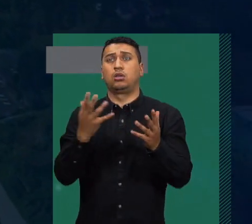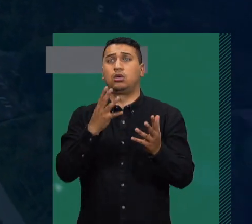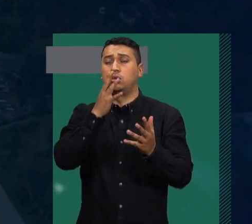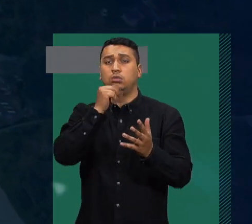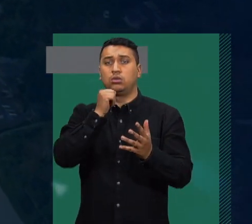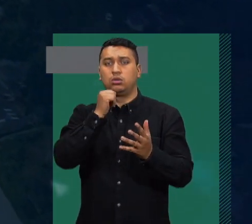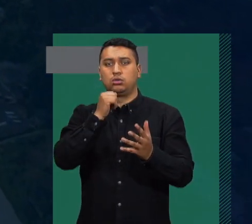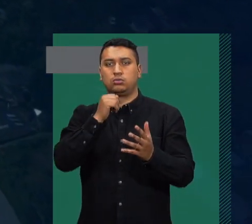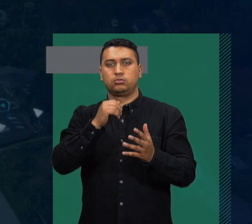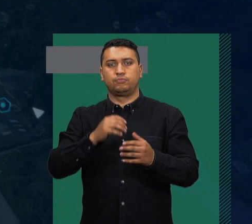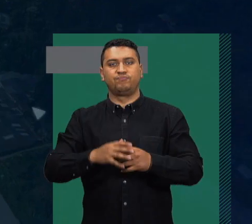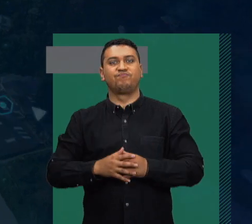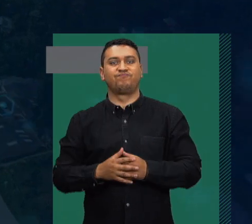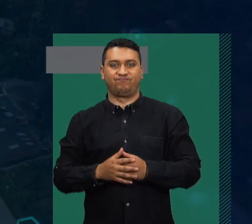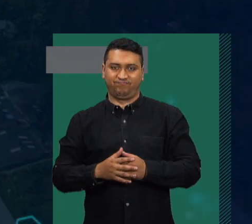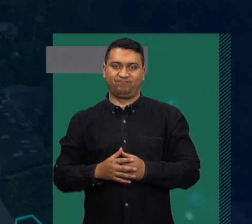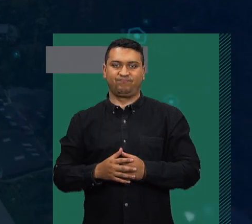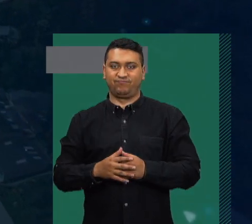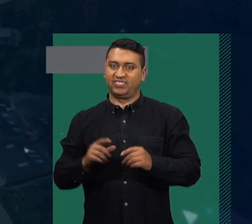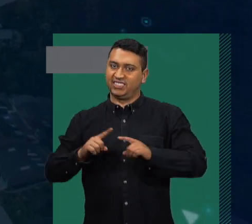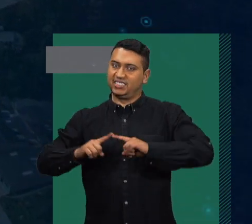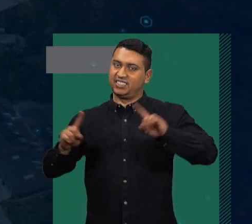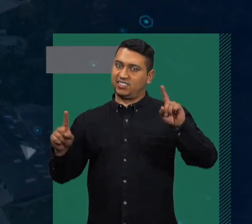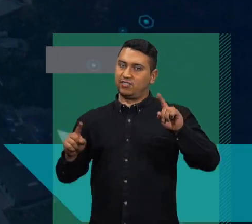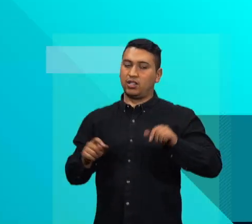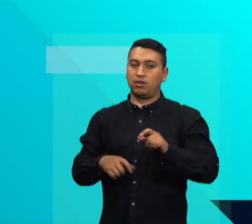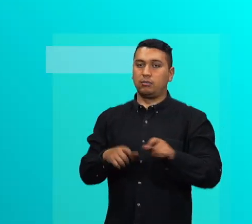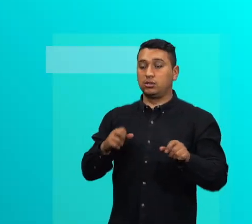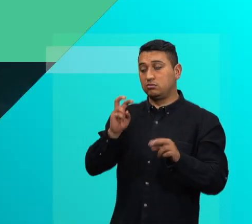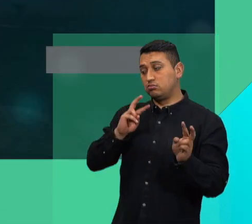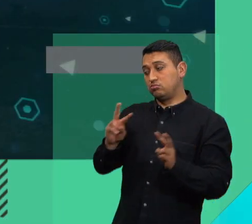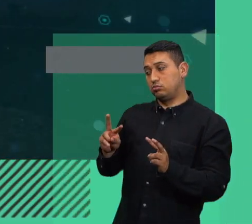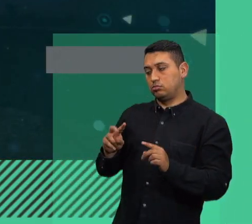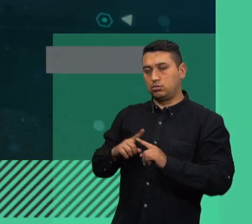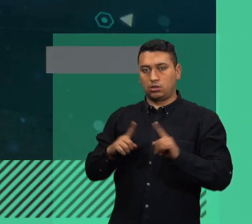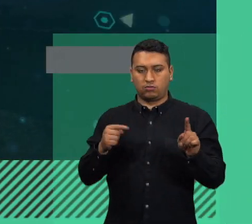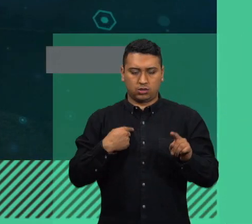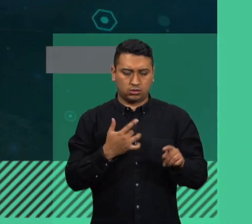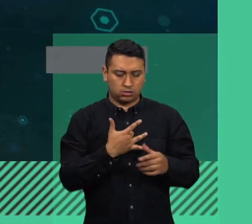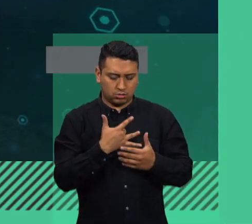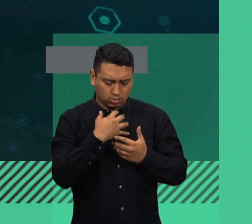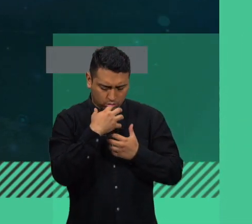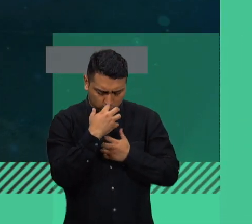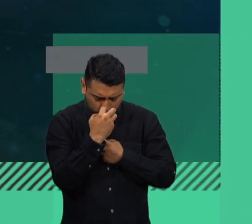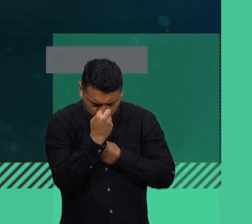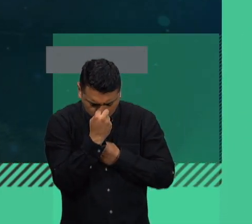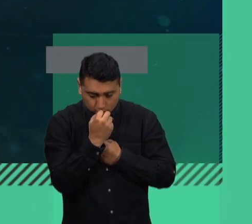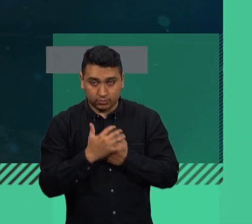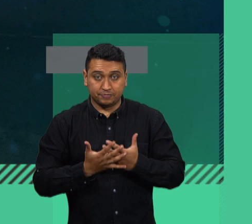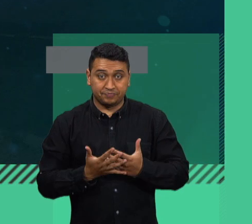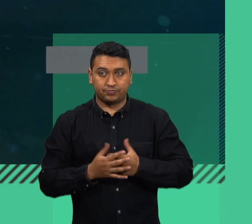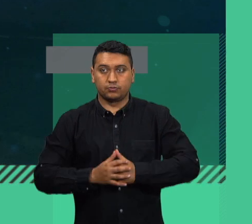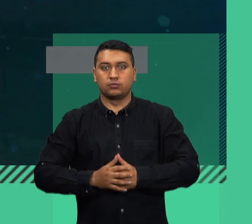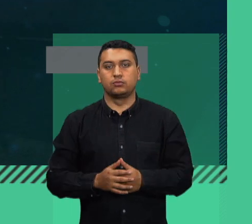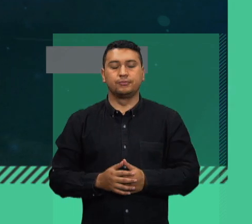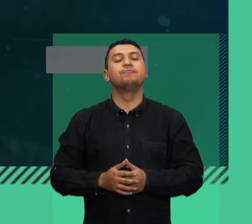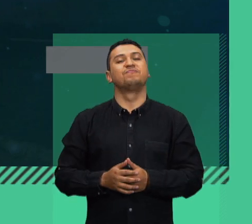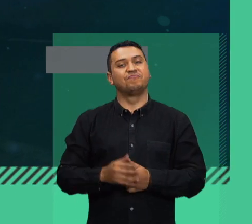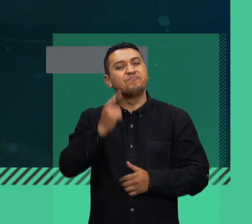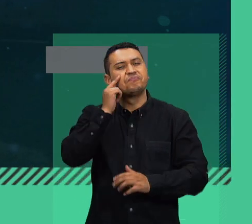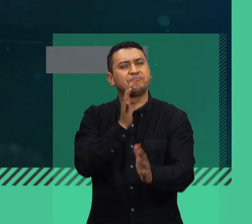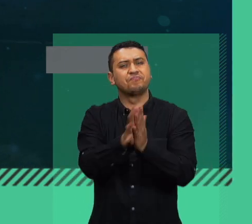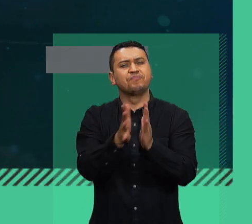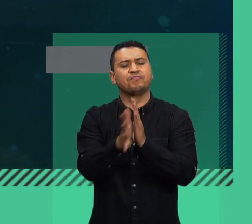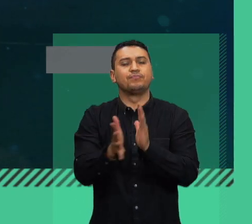descartada como otra cosa por quienes la padecen y por quienes lo rodean. Nosotros somos animales que les gusta el